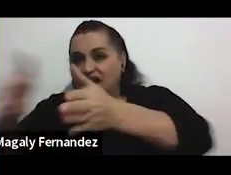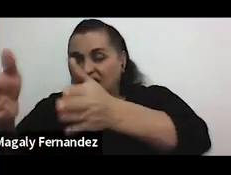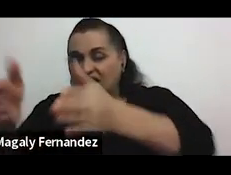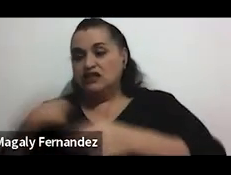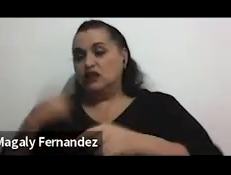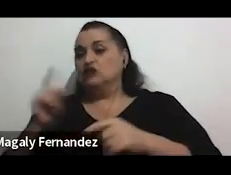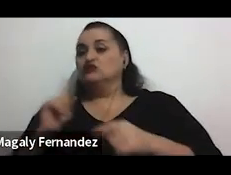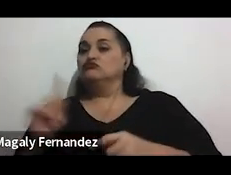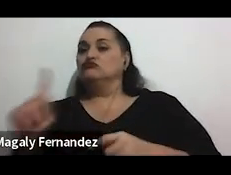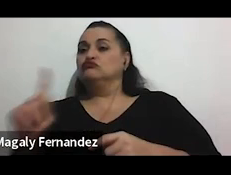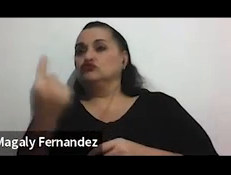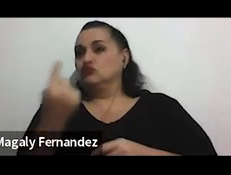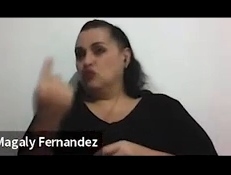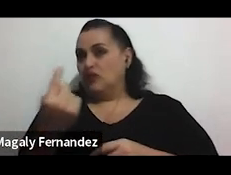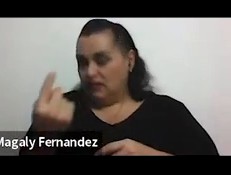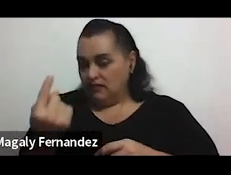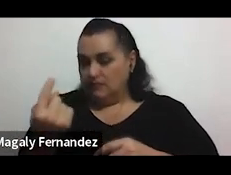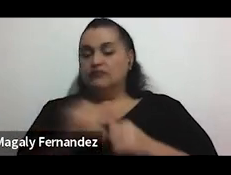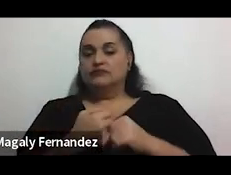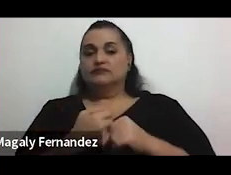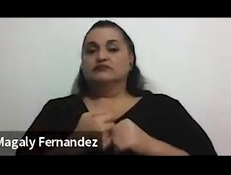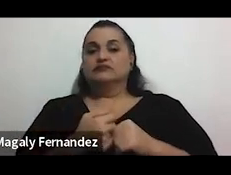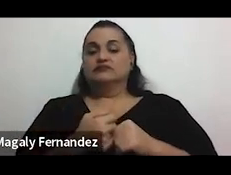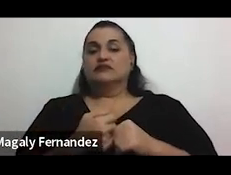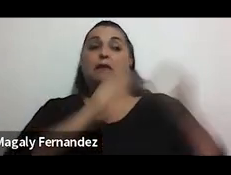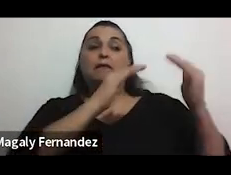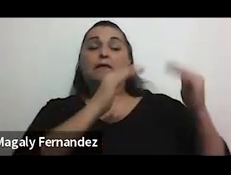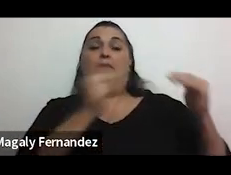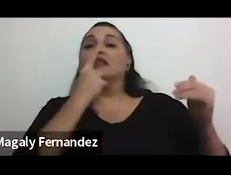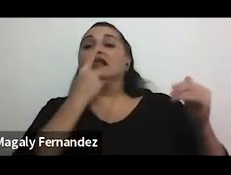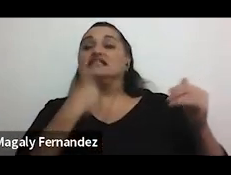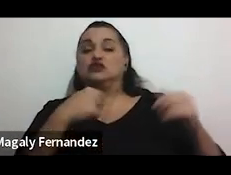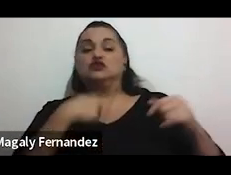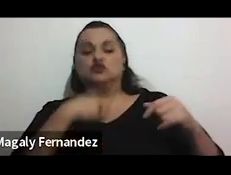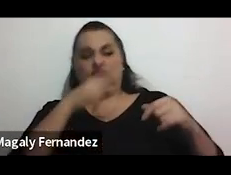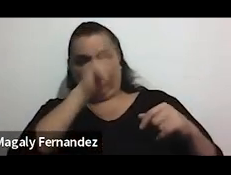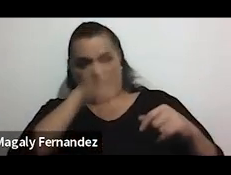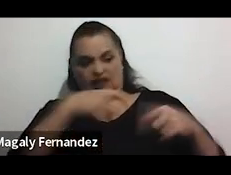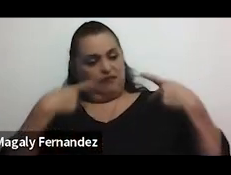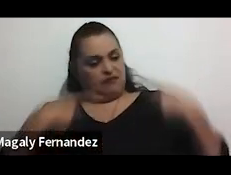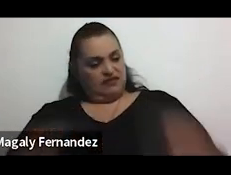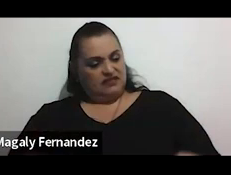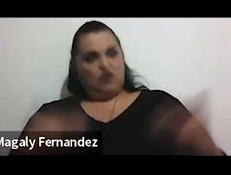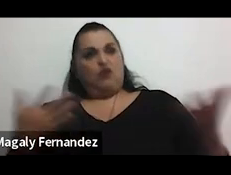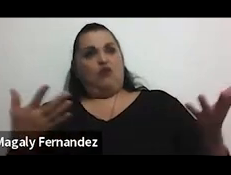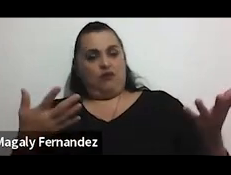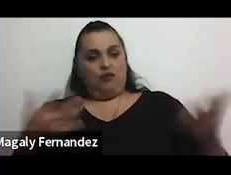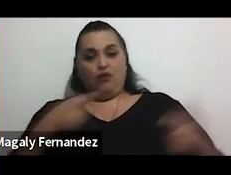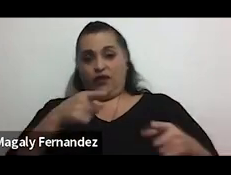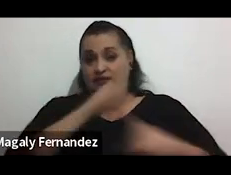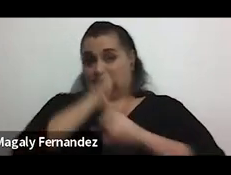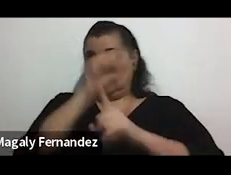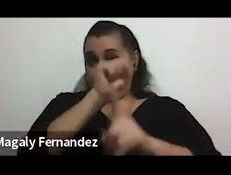solas, al vestirnos como deseemos vestirnos, porque es una situación